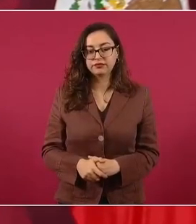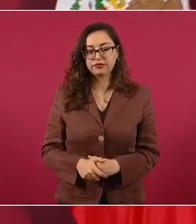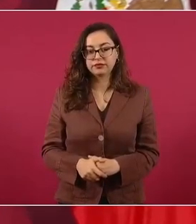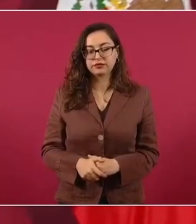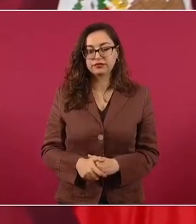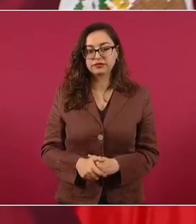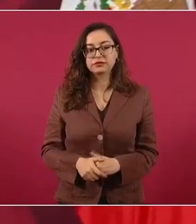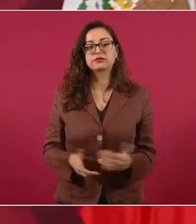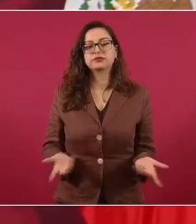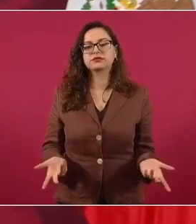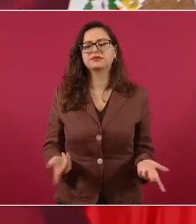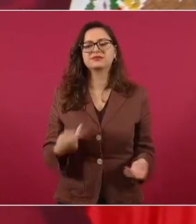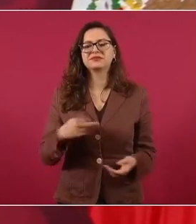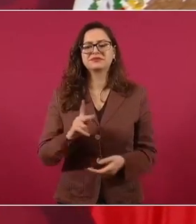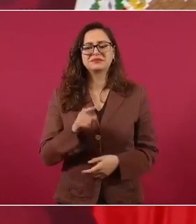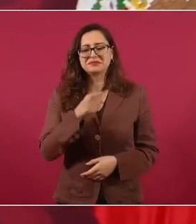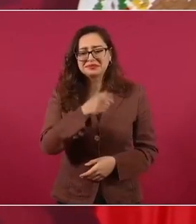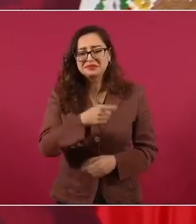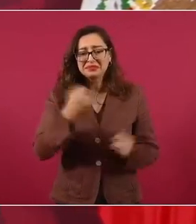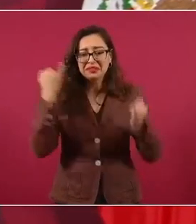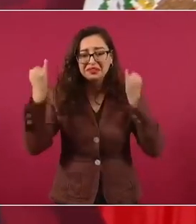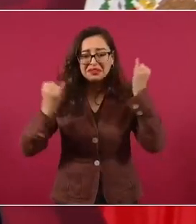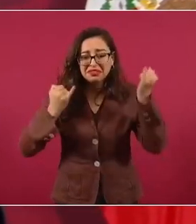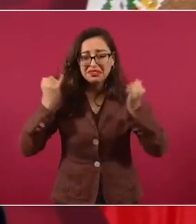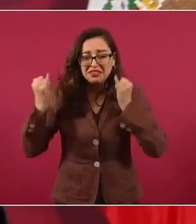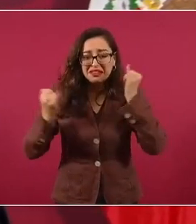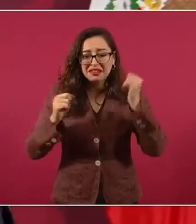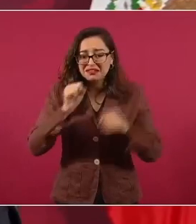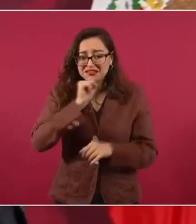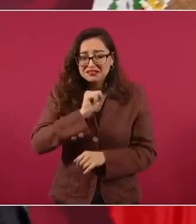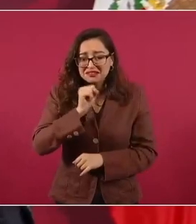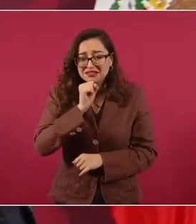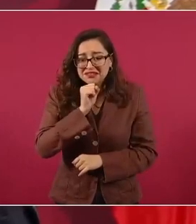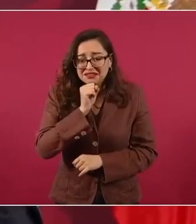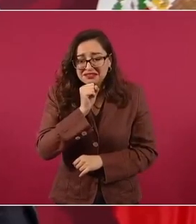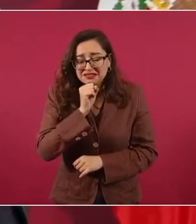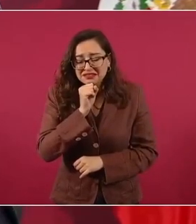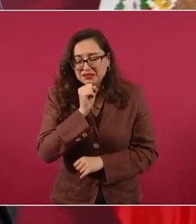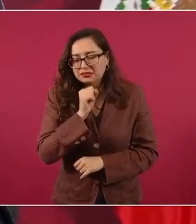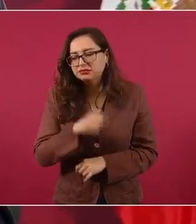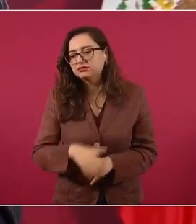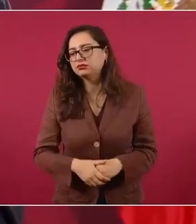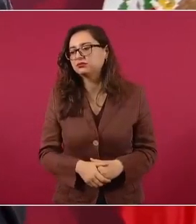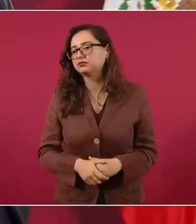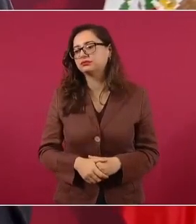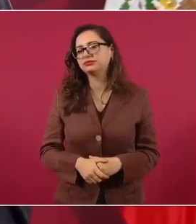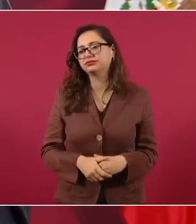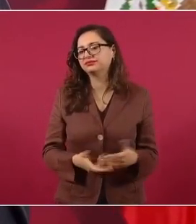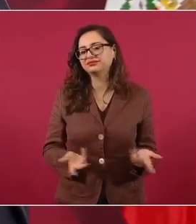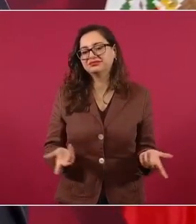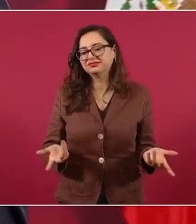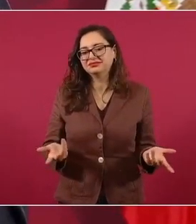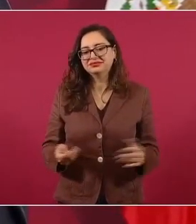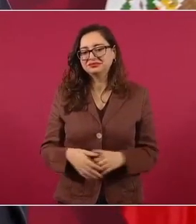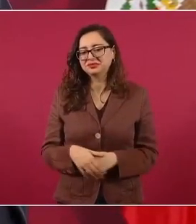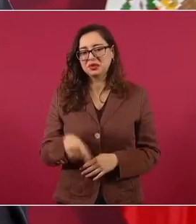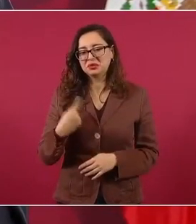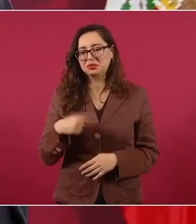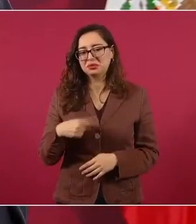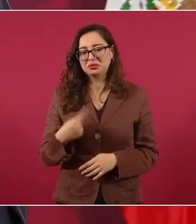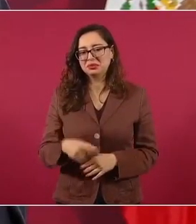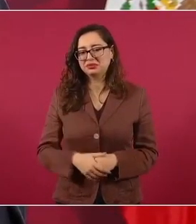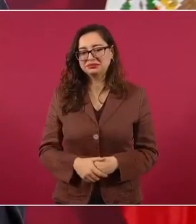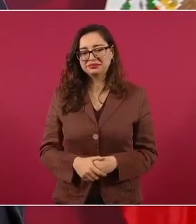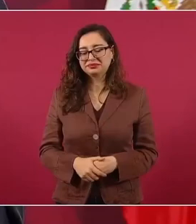Pero esto no, esto es… Además, no